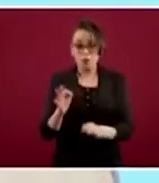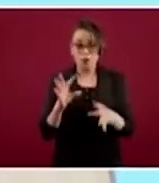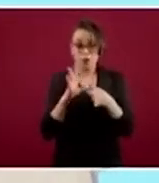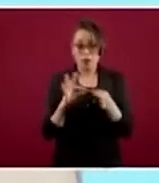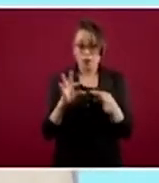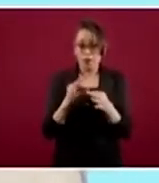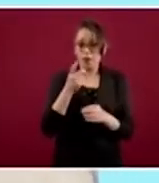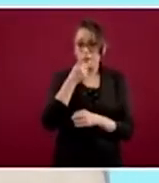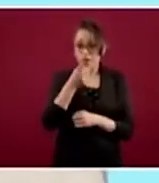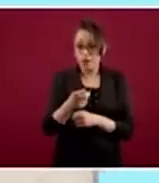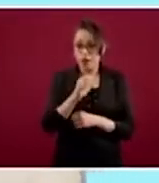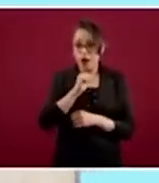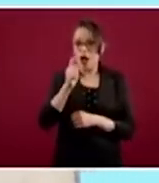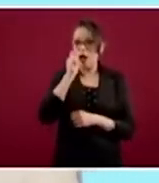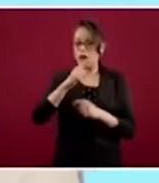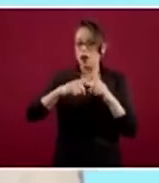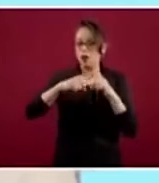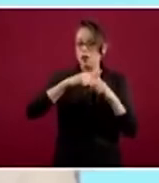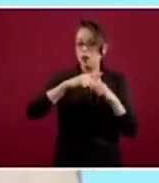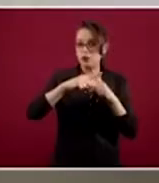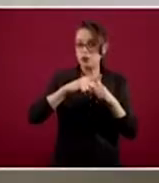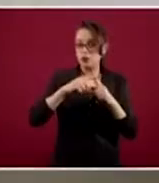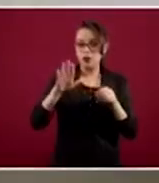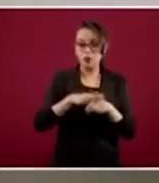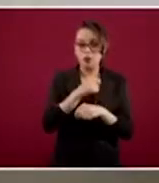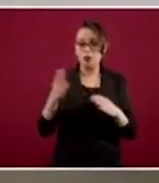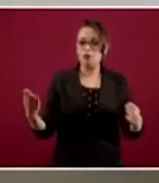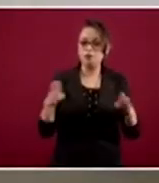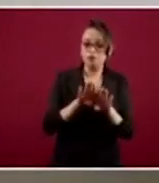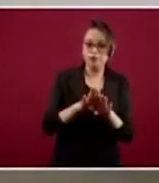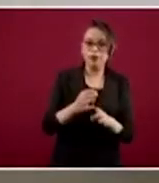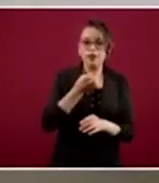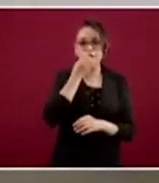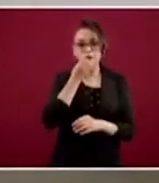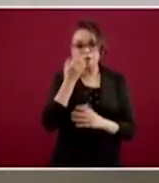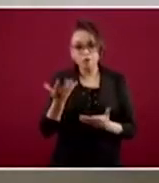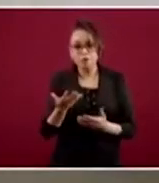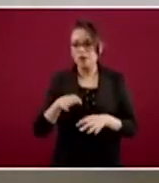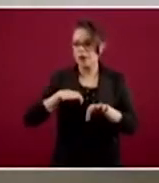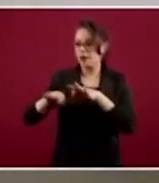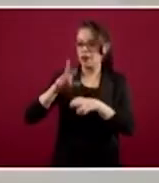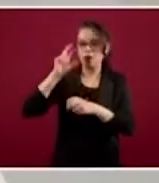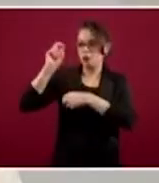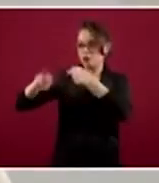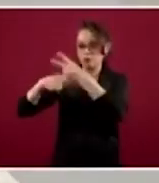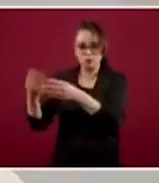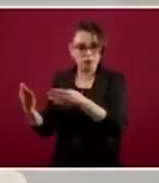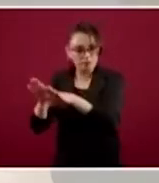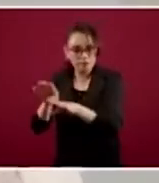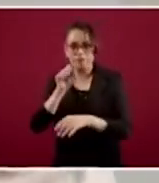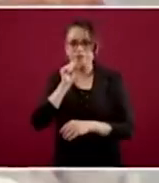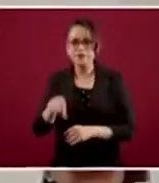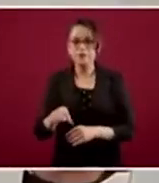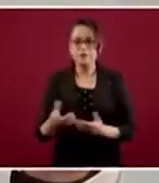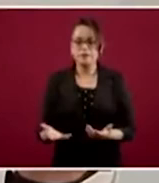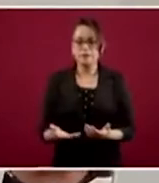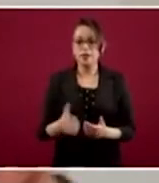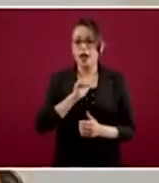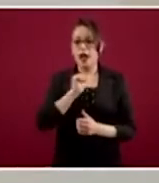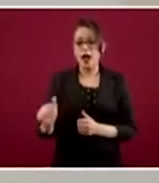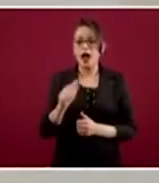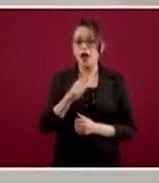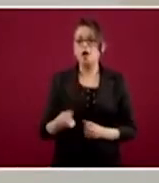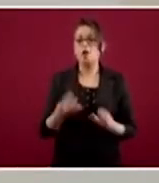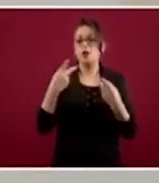positivo que va a tener el cierre de escuelas, el cierre temporal de los trabajos y en la transmisión.